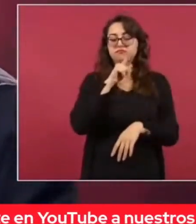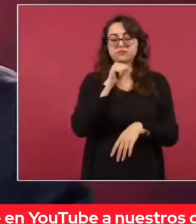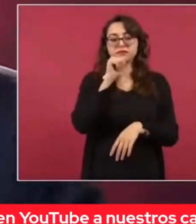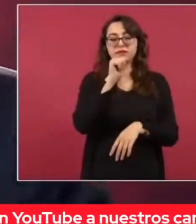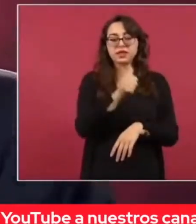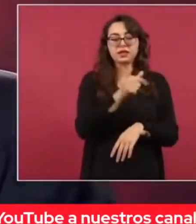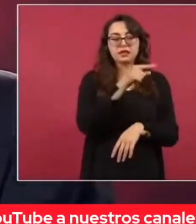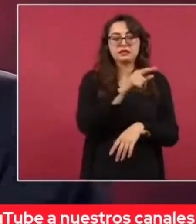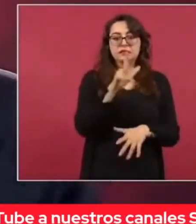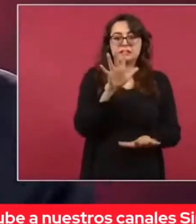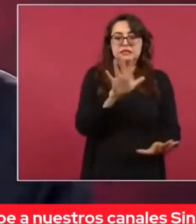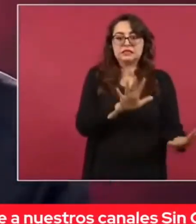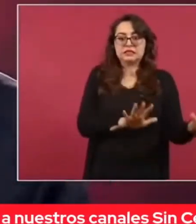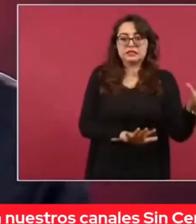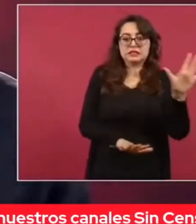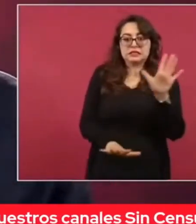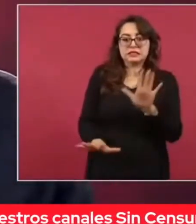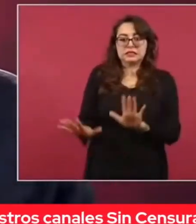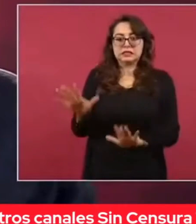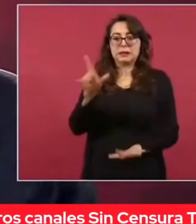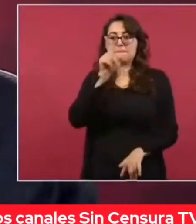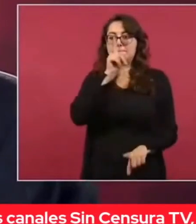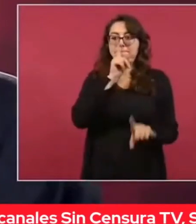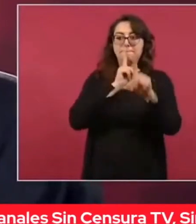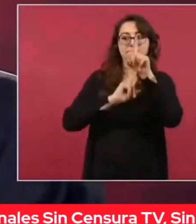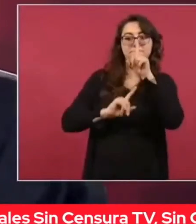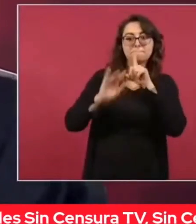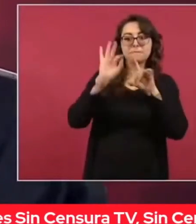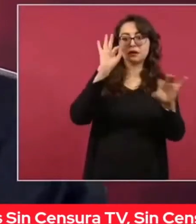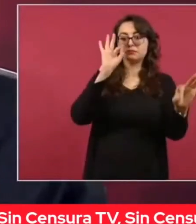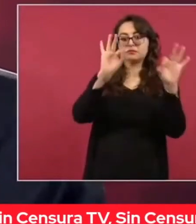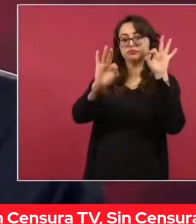Como sus jefes saqueaban, robaban,